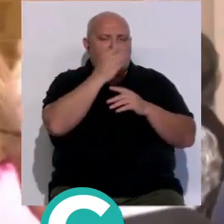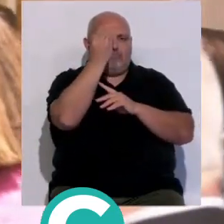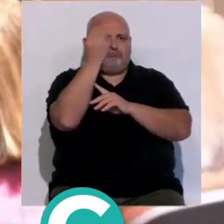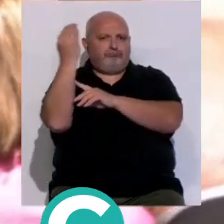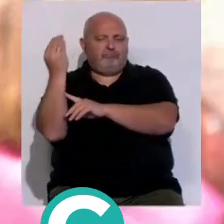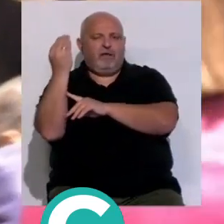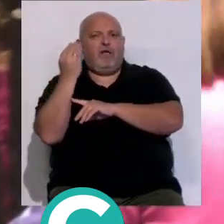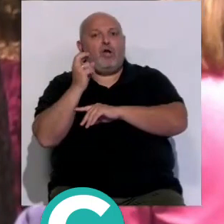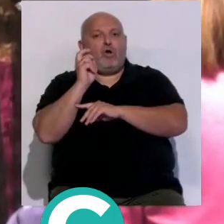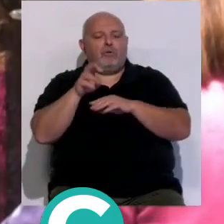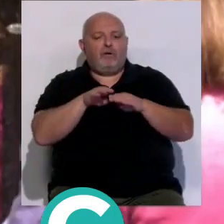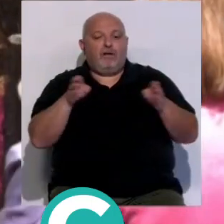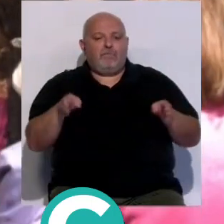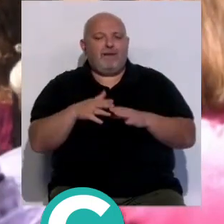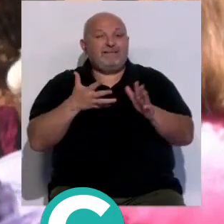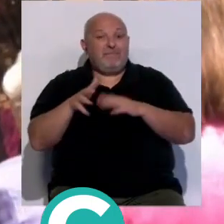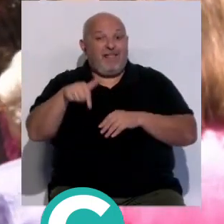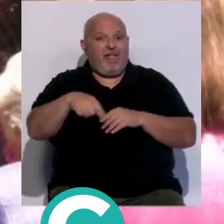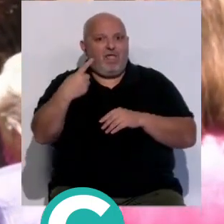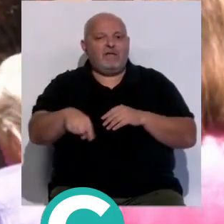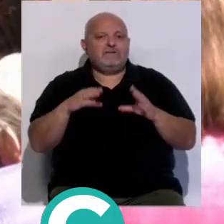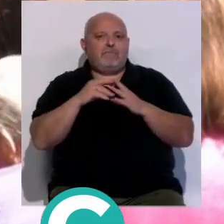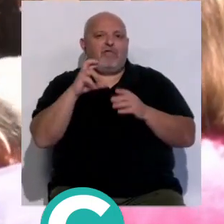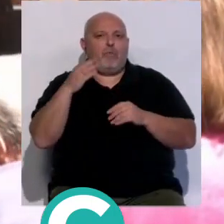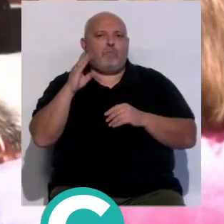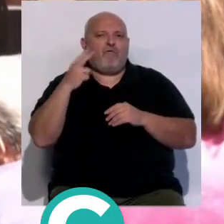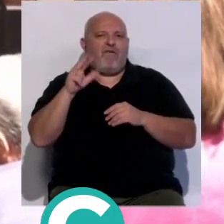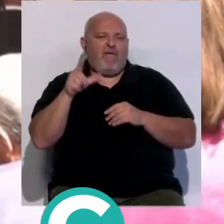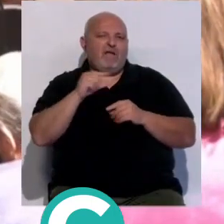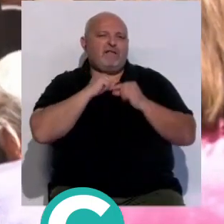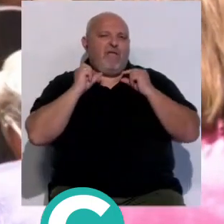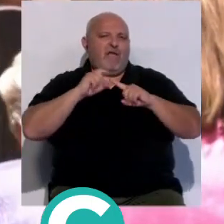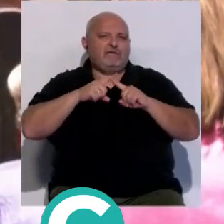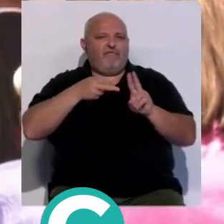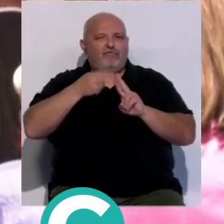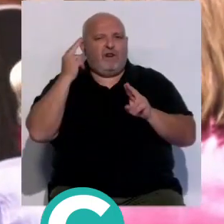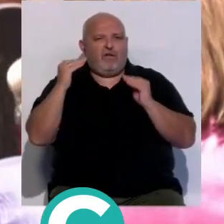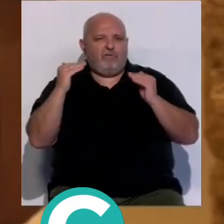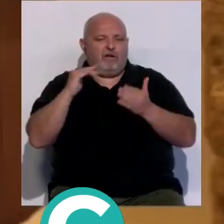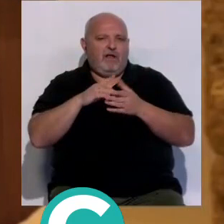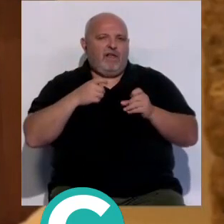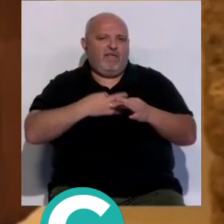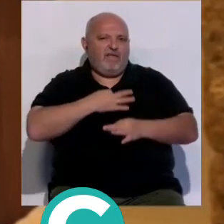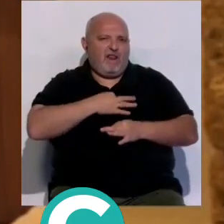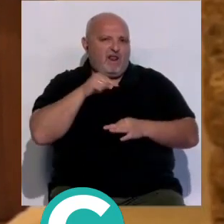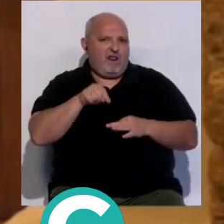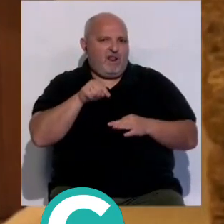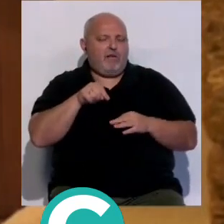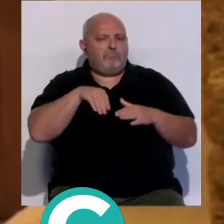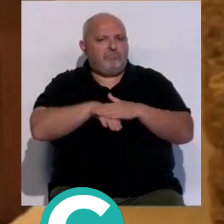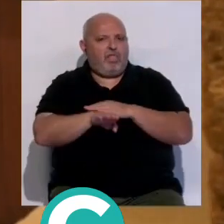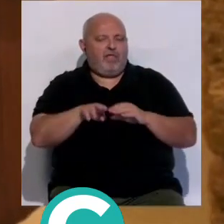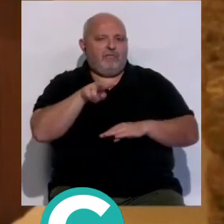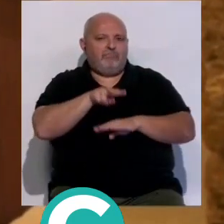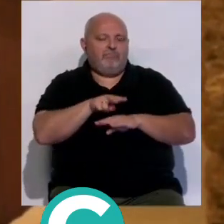la parroquia castrense ya descansa para siempre San Pedro Poveda un sacerdote fusilado en el inicio de la guerra civil y que adquirió